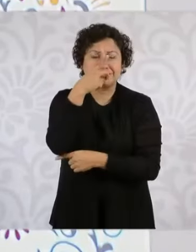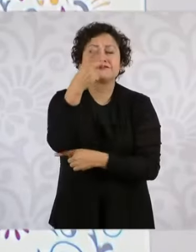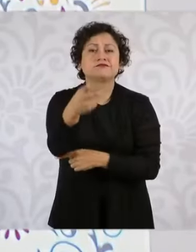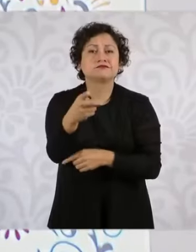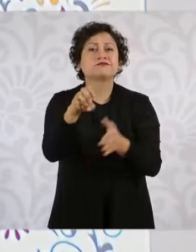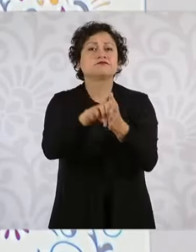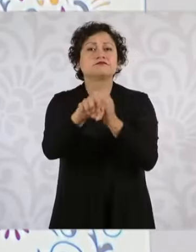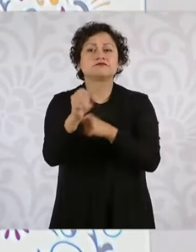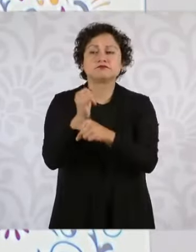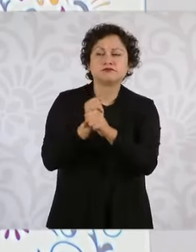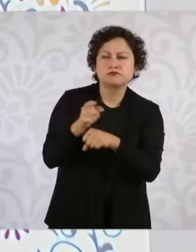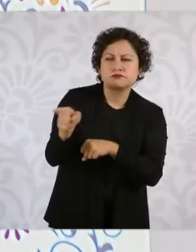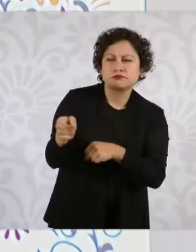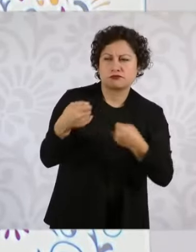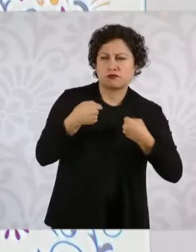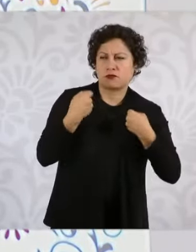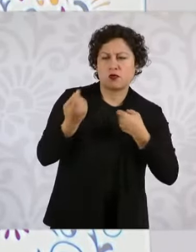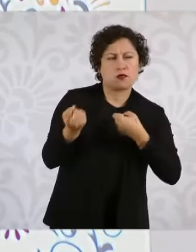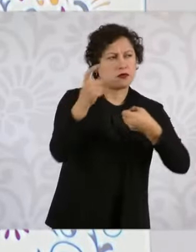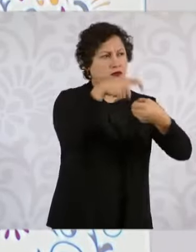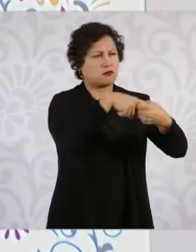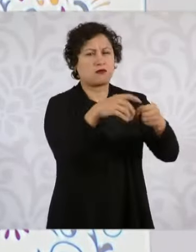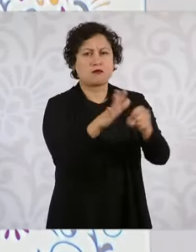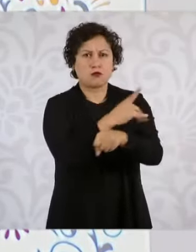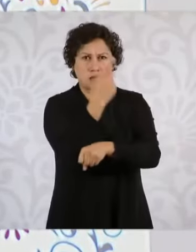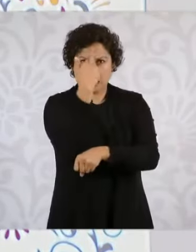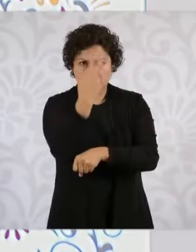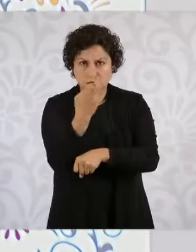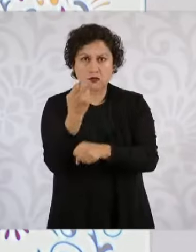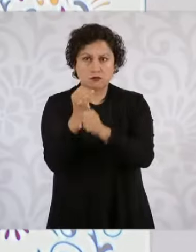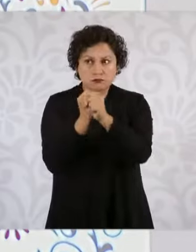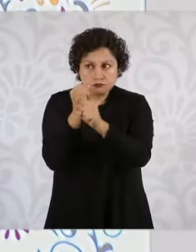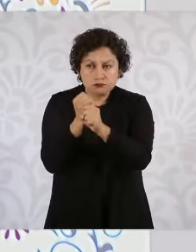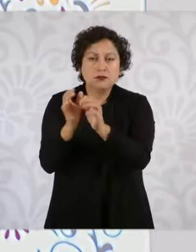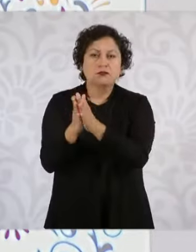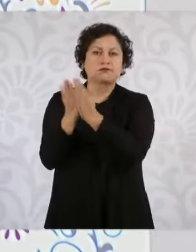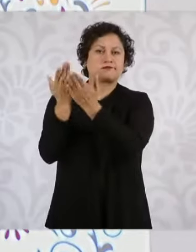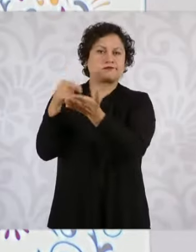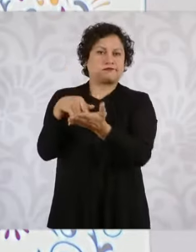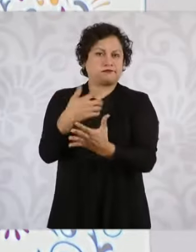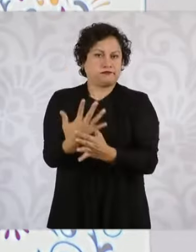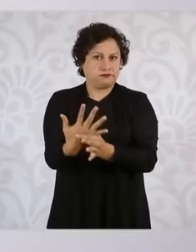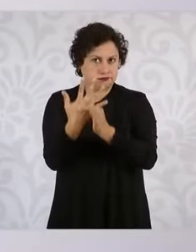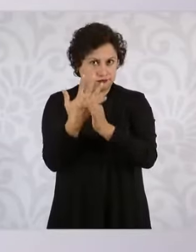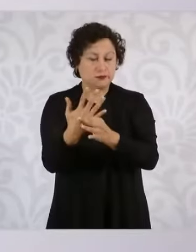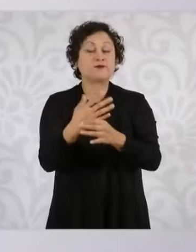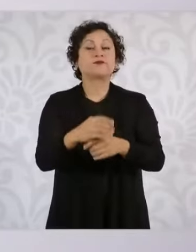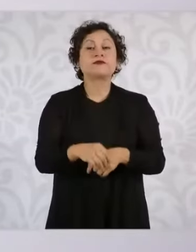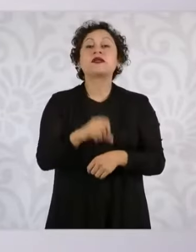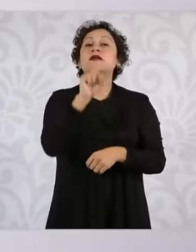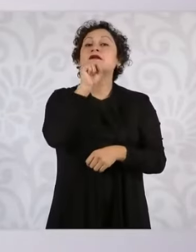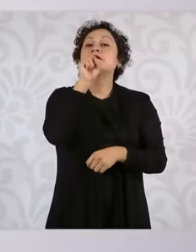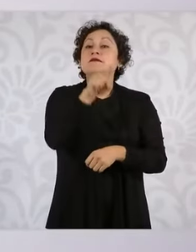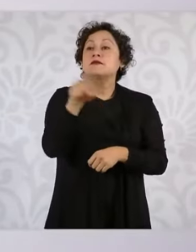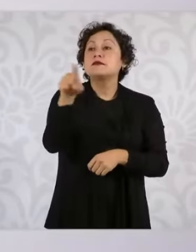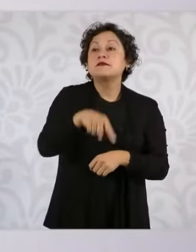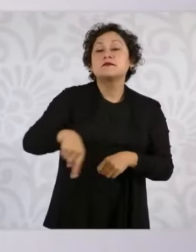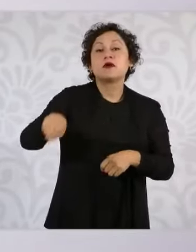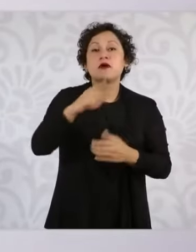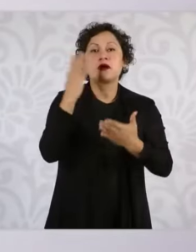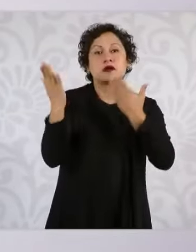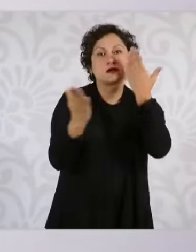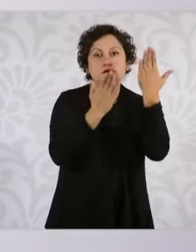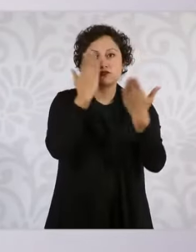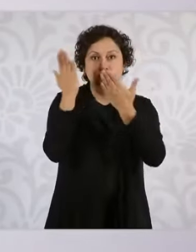grupo delincuencial y tiene que ver también con que tengan la posibilidad de estudiar, tengan la posibilidad de